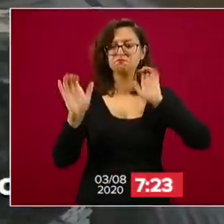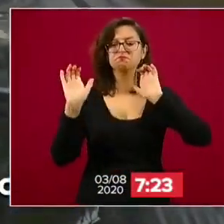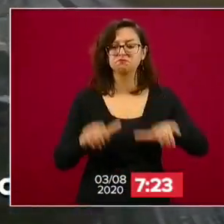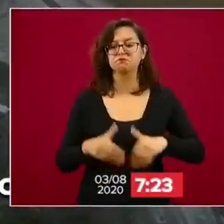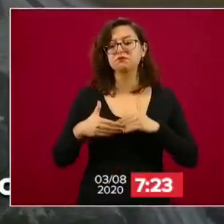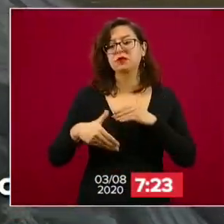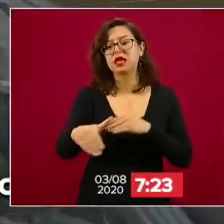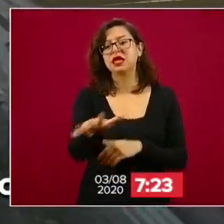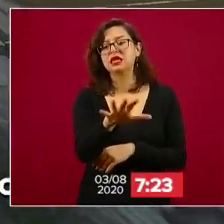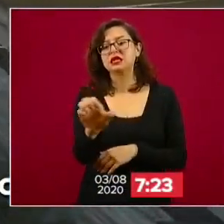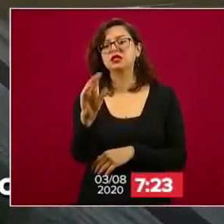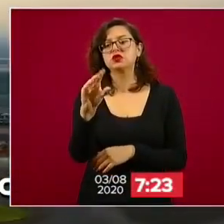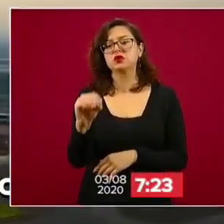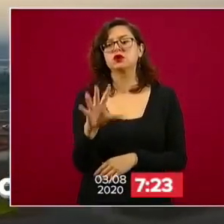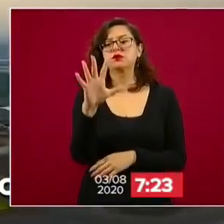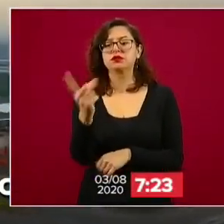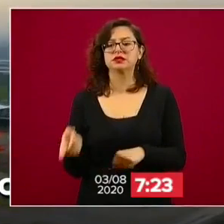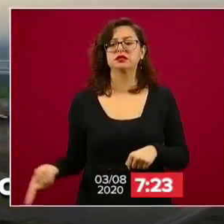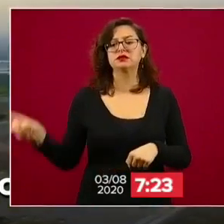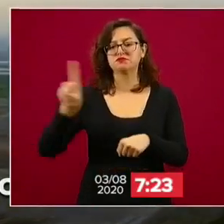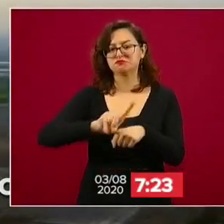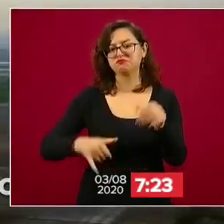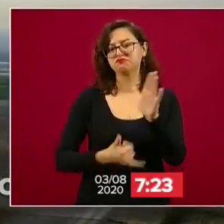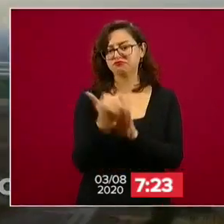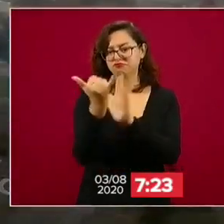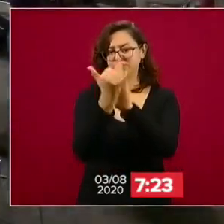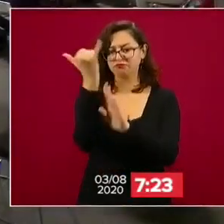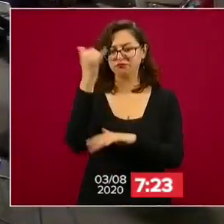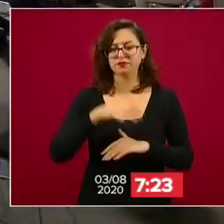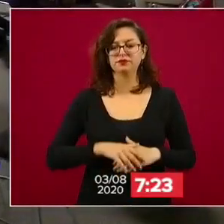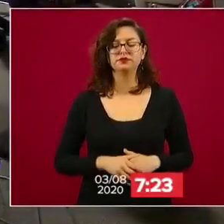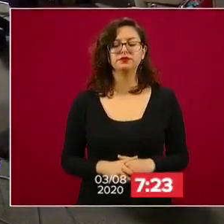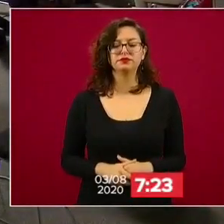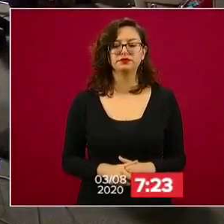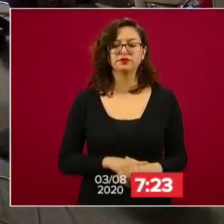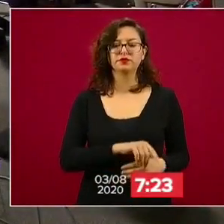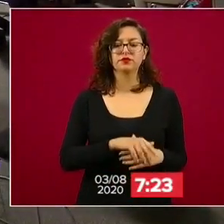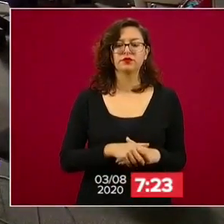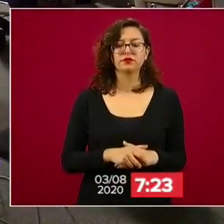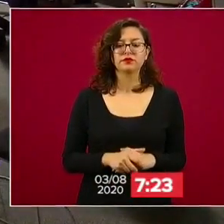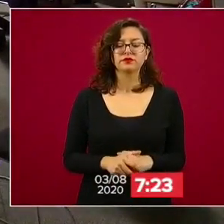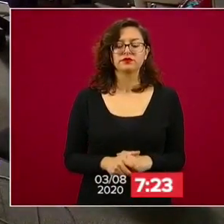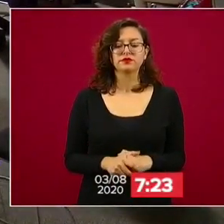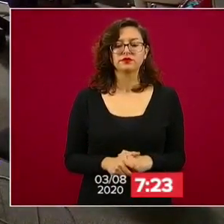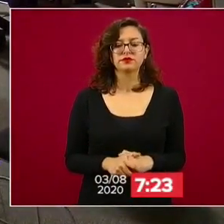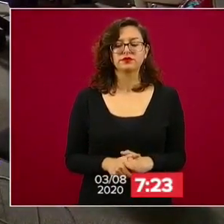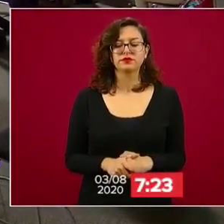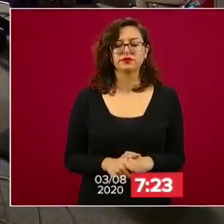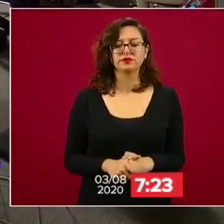Faltan 595 días de construcción. Gobierno de México